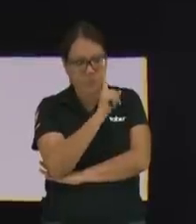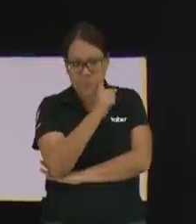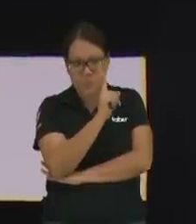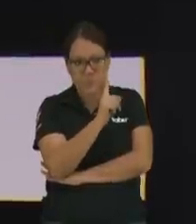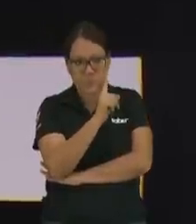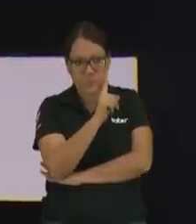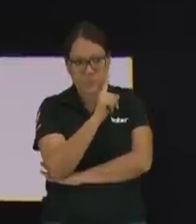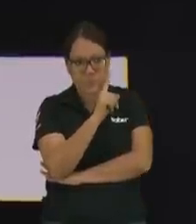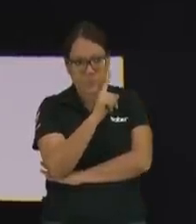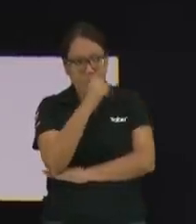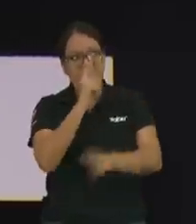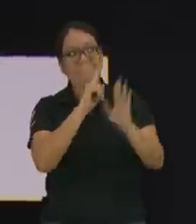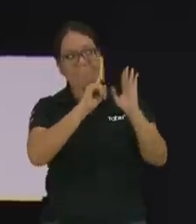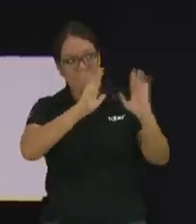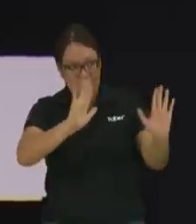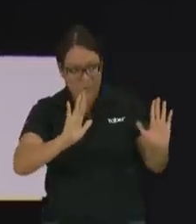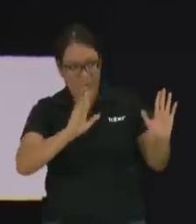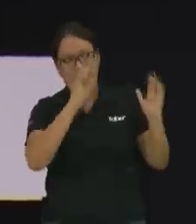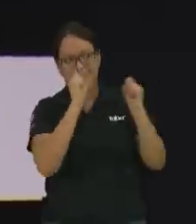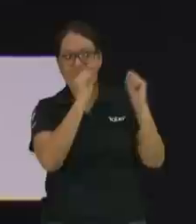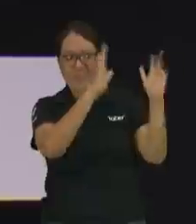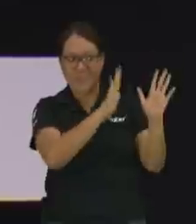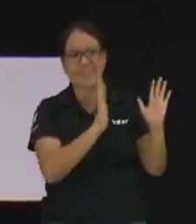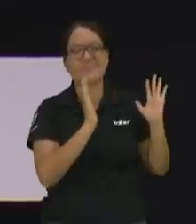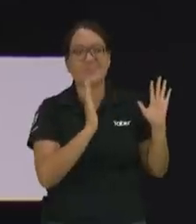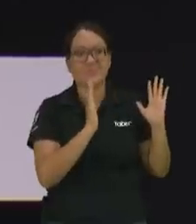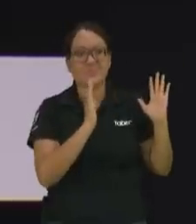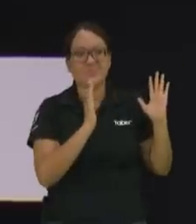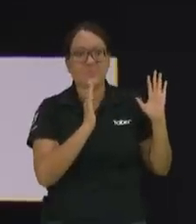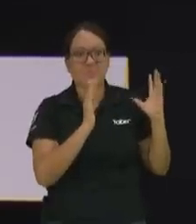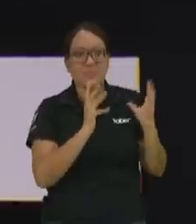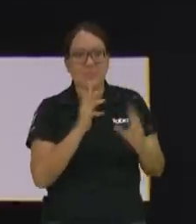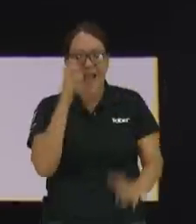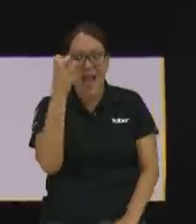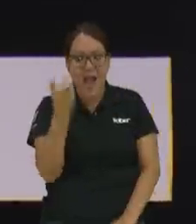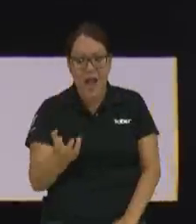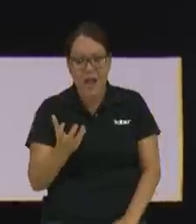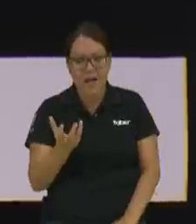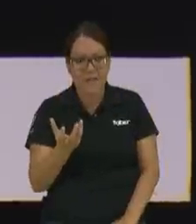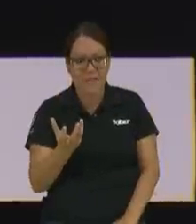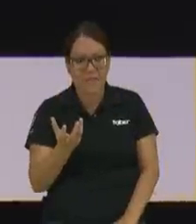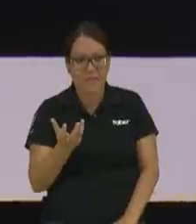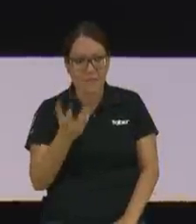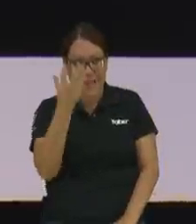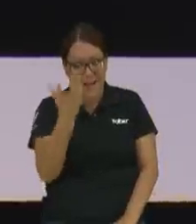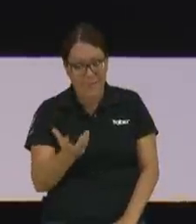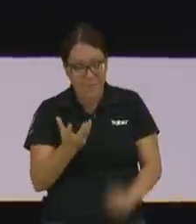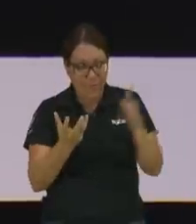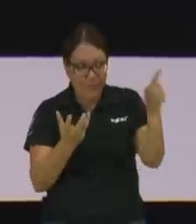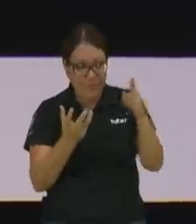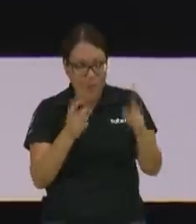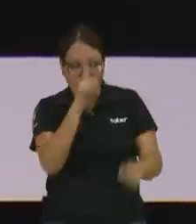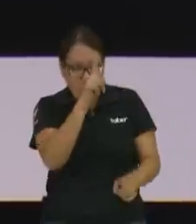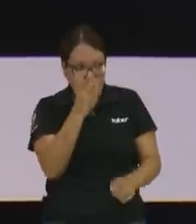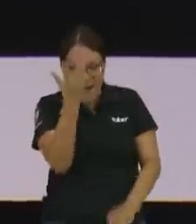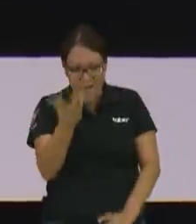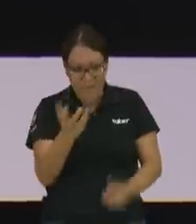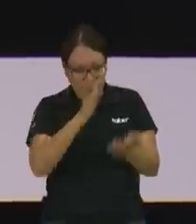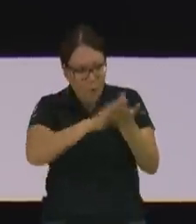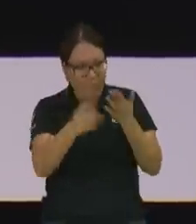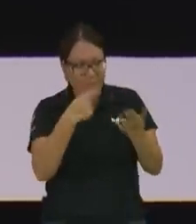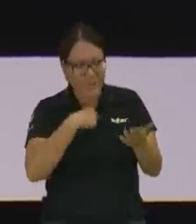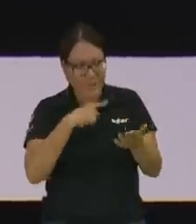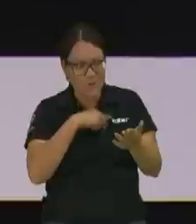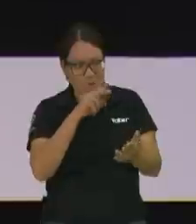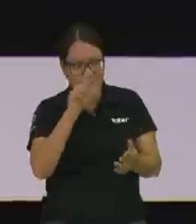pero cuente con la bendición por cada jabón que me compre yo le voy a dar otro jabón a usted le